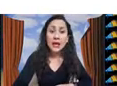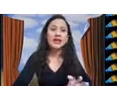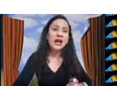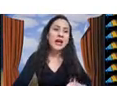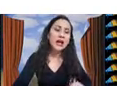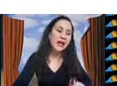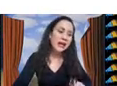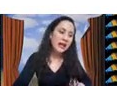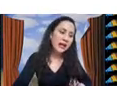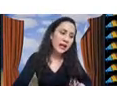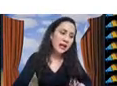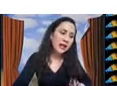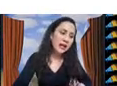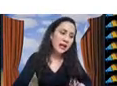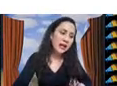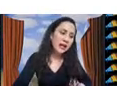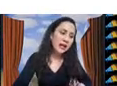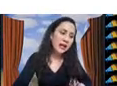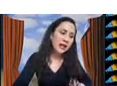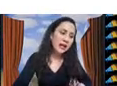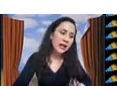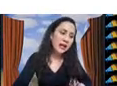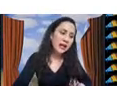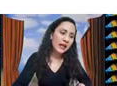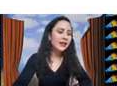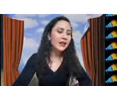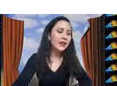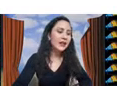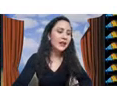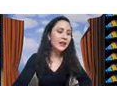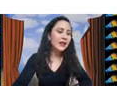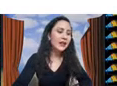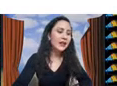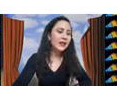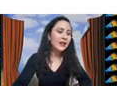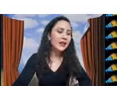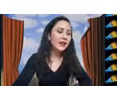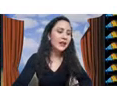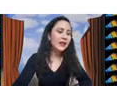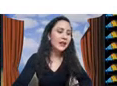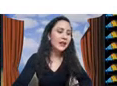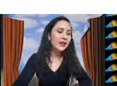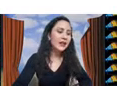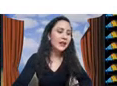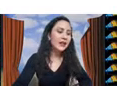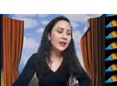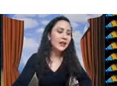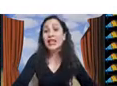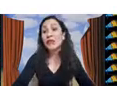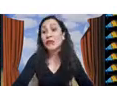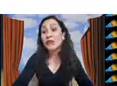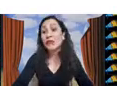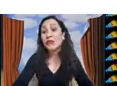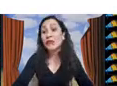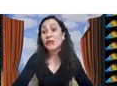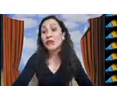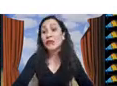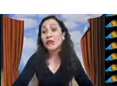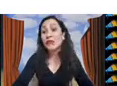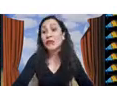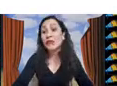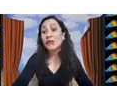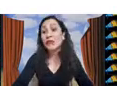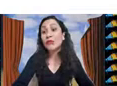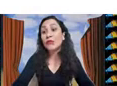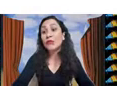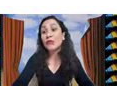Digamos que en esta área que tiene que ver con el análisis de la dificultad